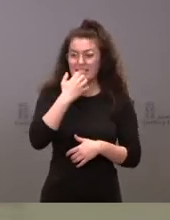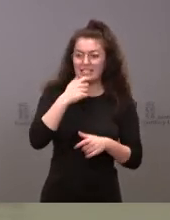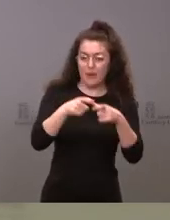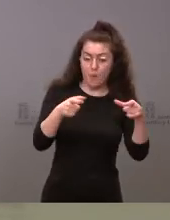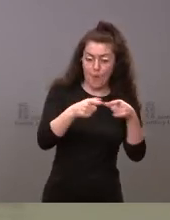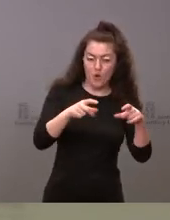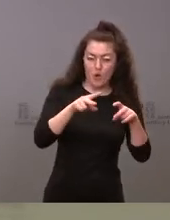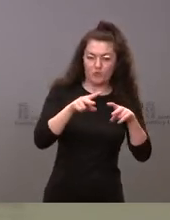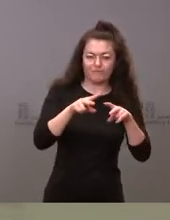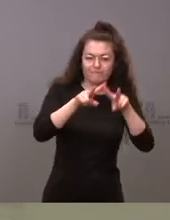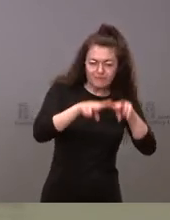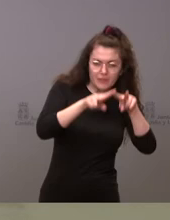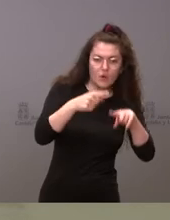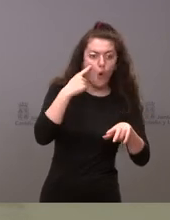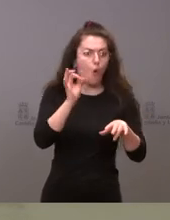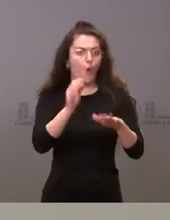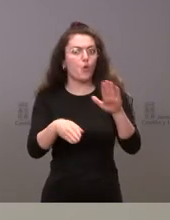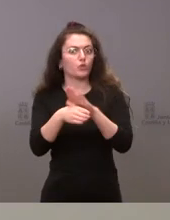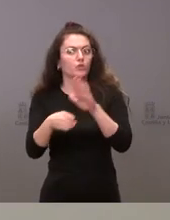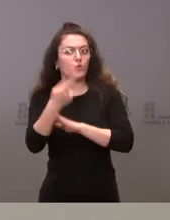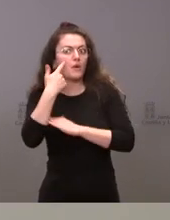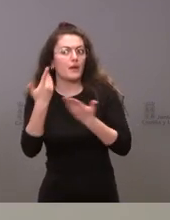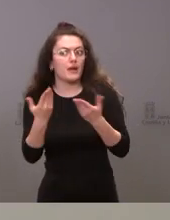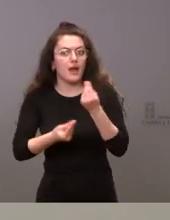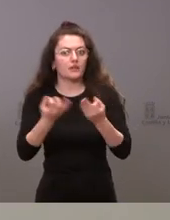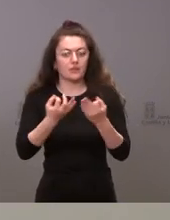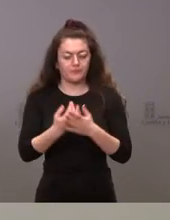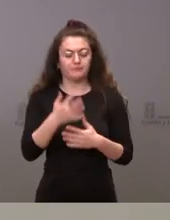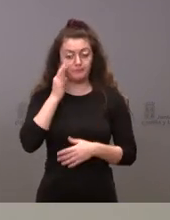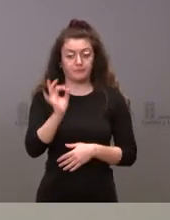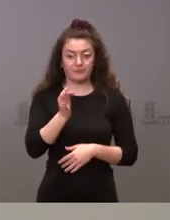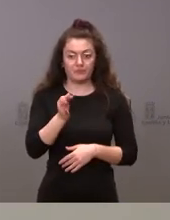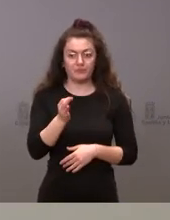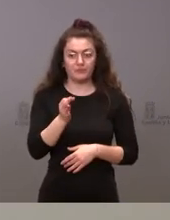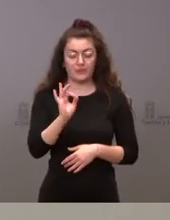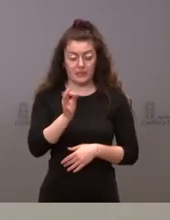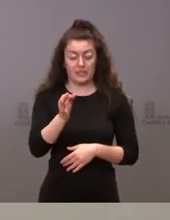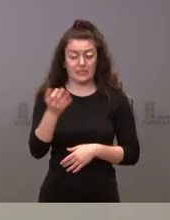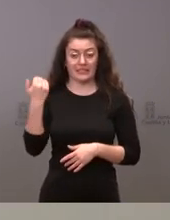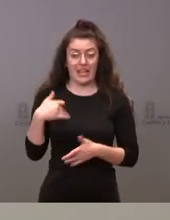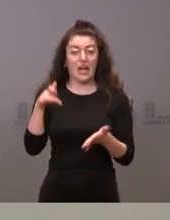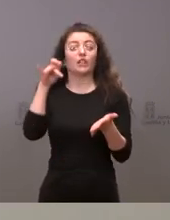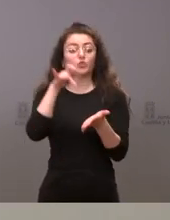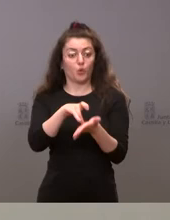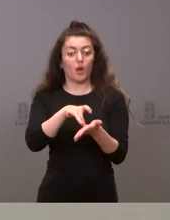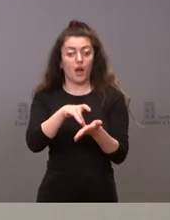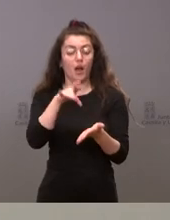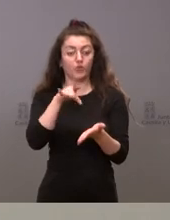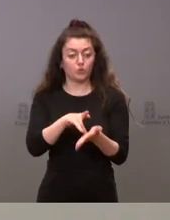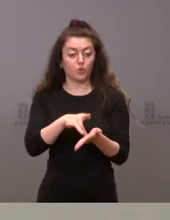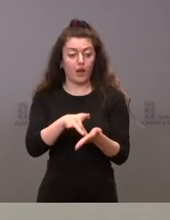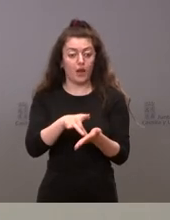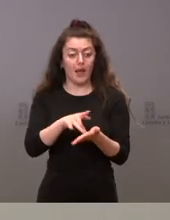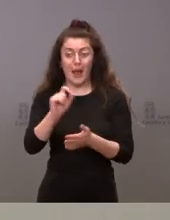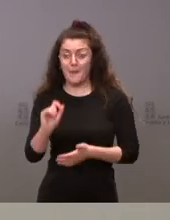seguir actuando con este tipo de medidas gracias efectivamente nosotros en su momento cuando ya sufrimos esta primera